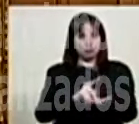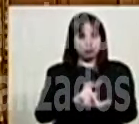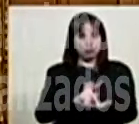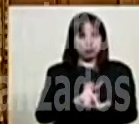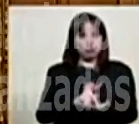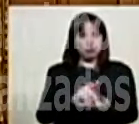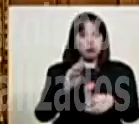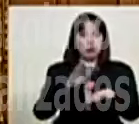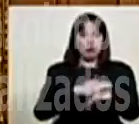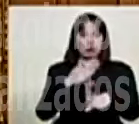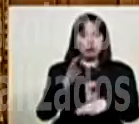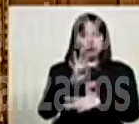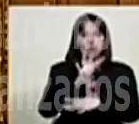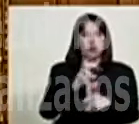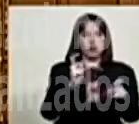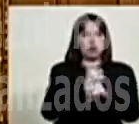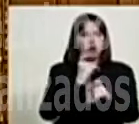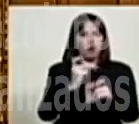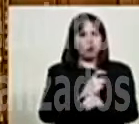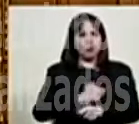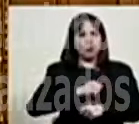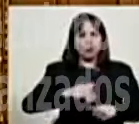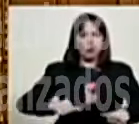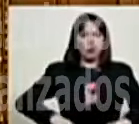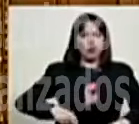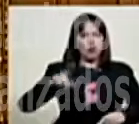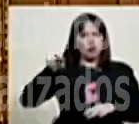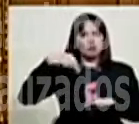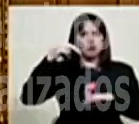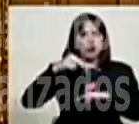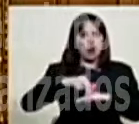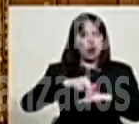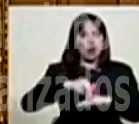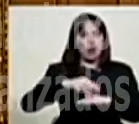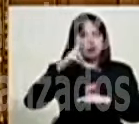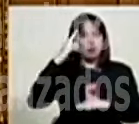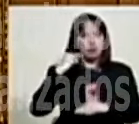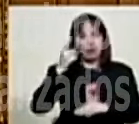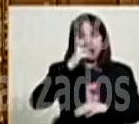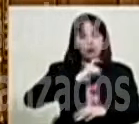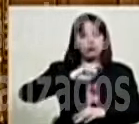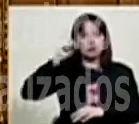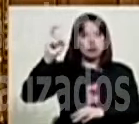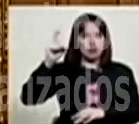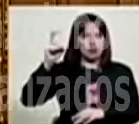motivo de que el 4 de agosto es el aniversario de la Guardia Nacional Bolivariana. Un acto fijo.